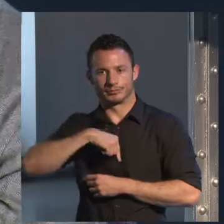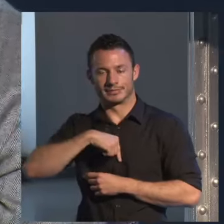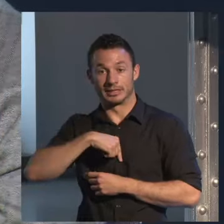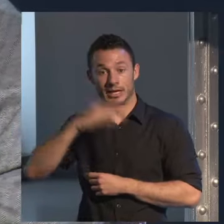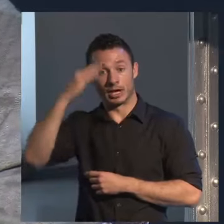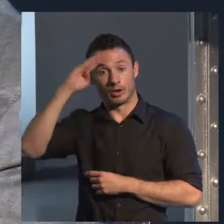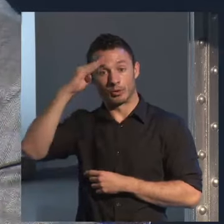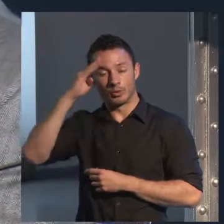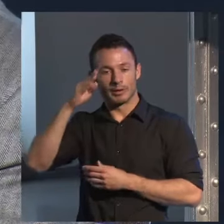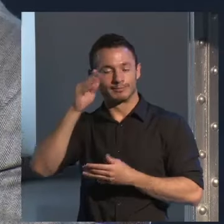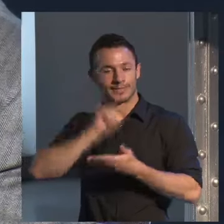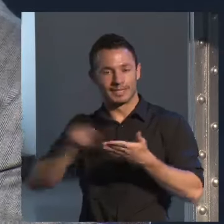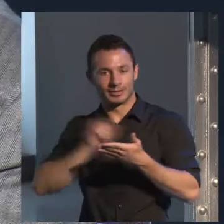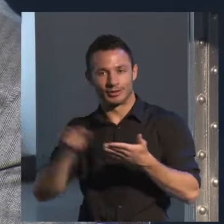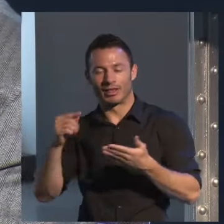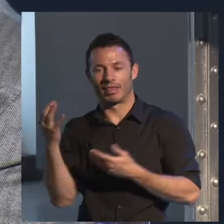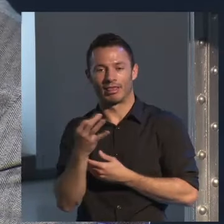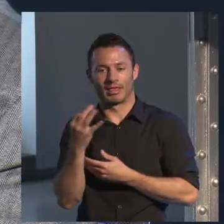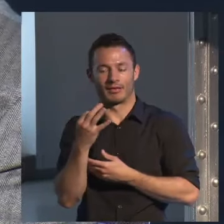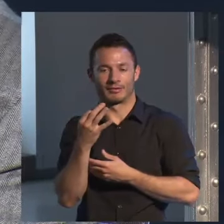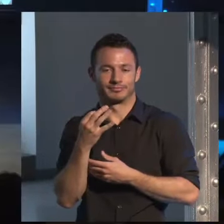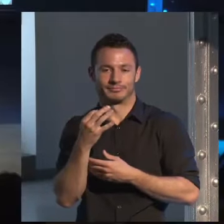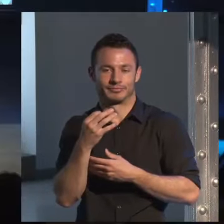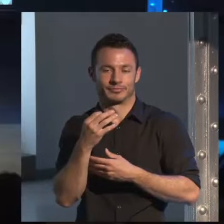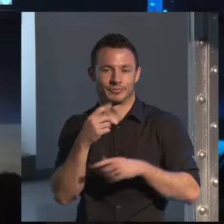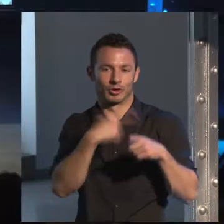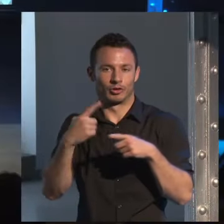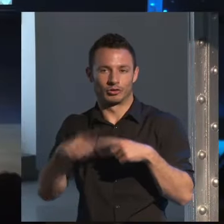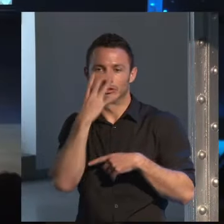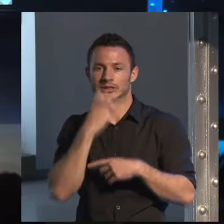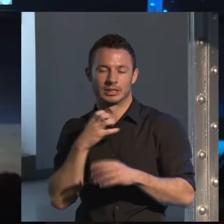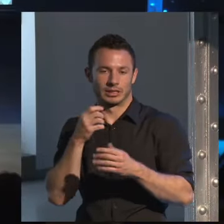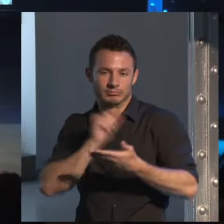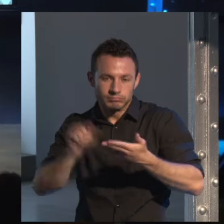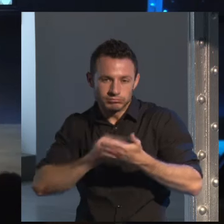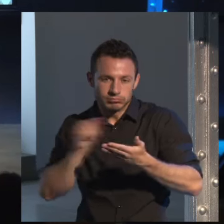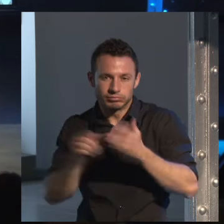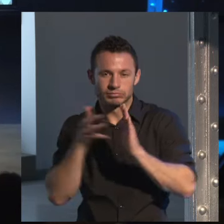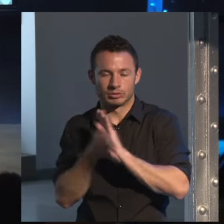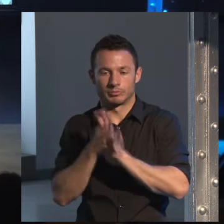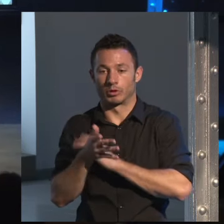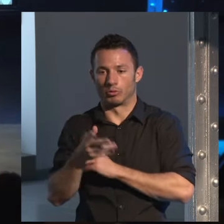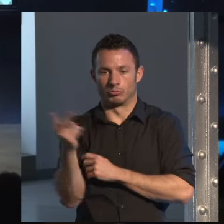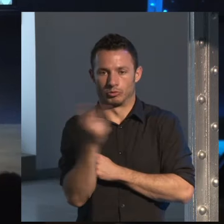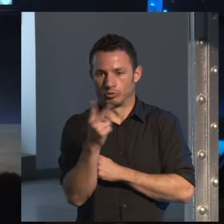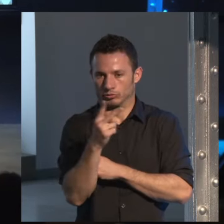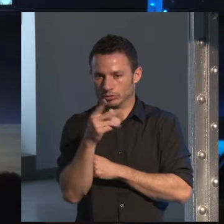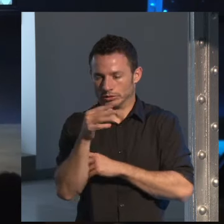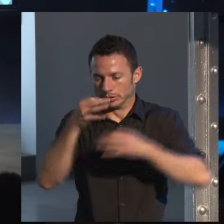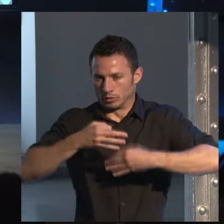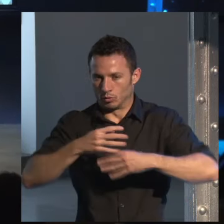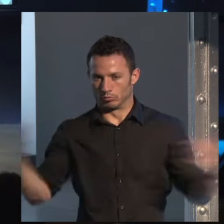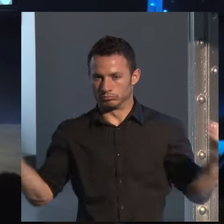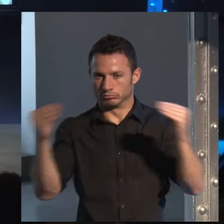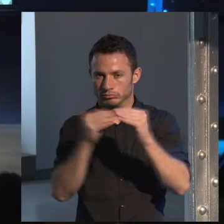escritores, a hablar de cosas serias. ¿Pero estaréis de acuerdo que el género negro está tan capacitado como el resto de la